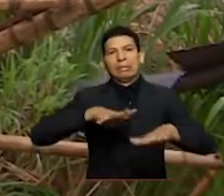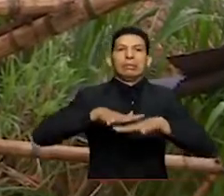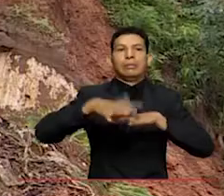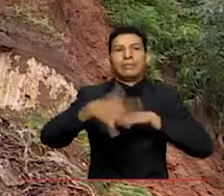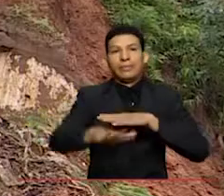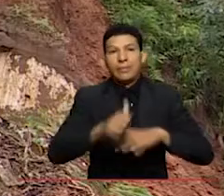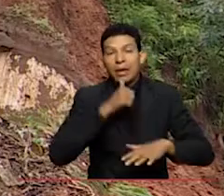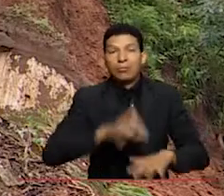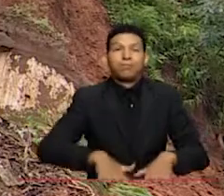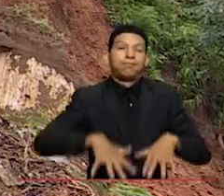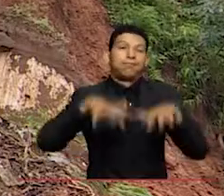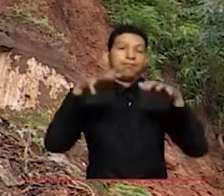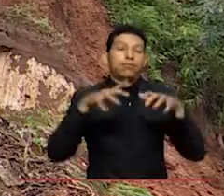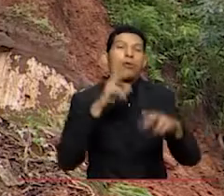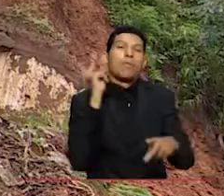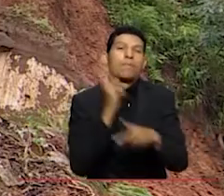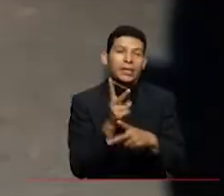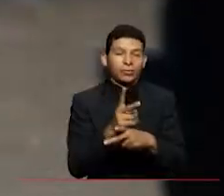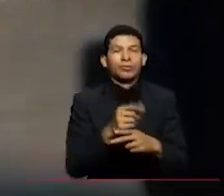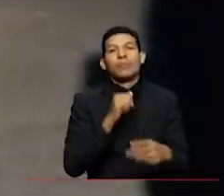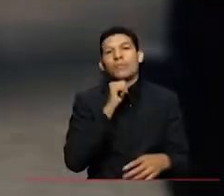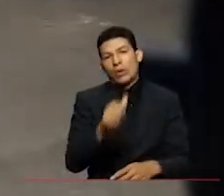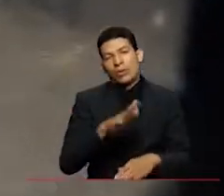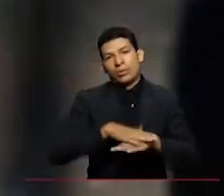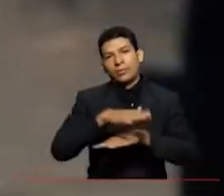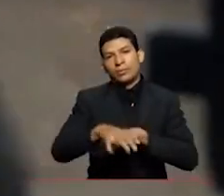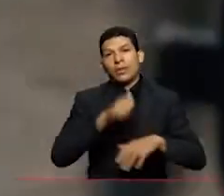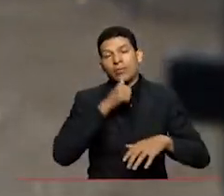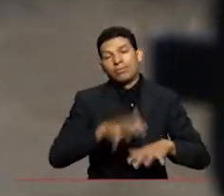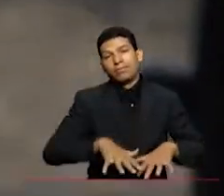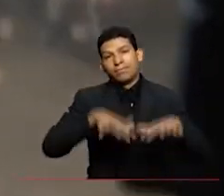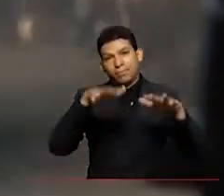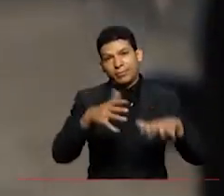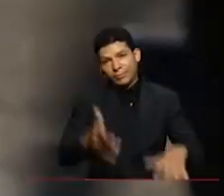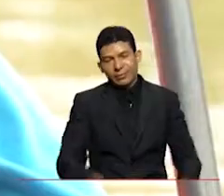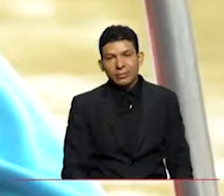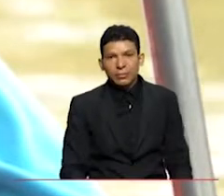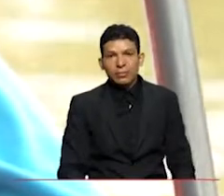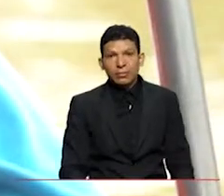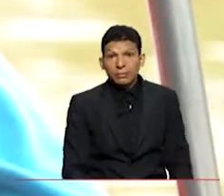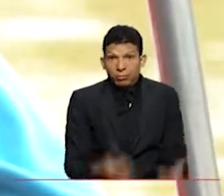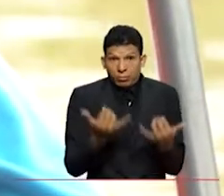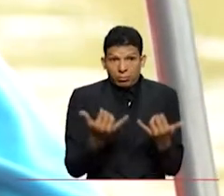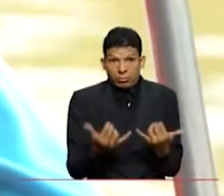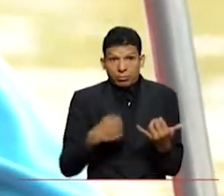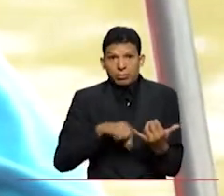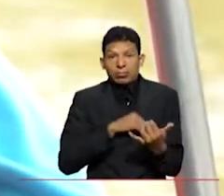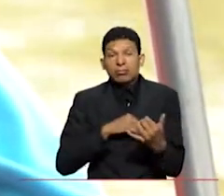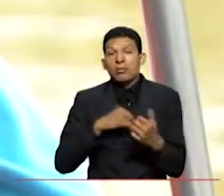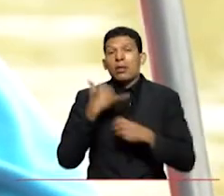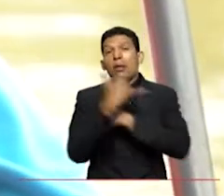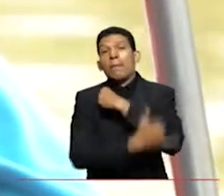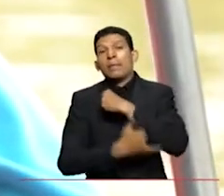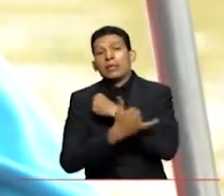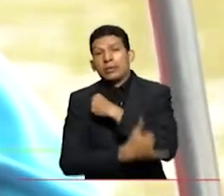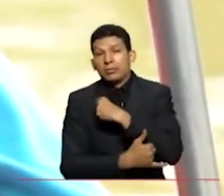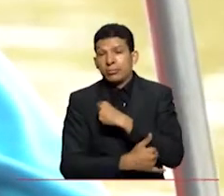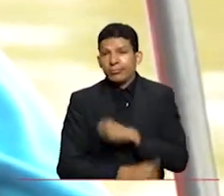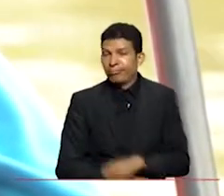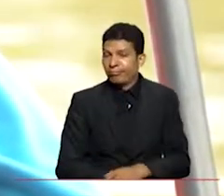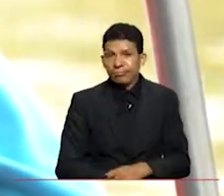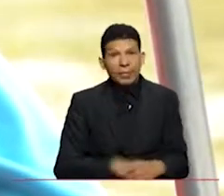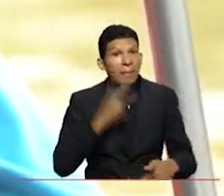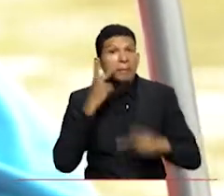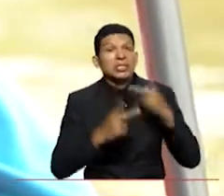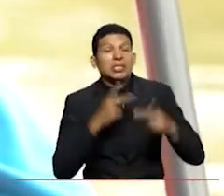cuencas hidrográficas con alta pendiente e inundaciones en zonas planas este no es el momento ni de paseos ni estar visitando